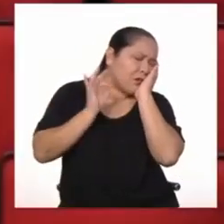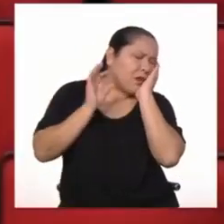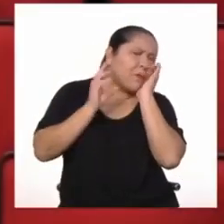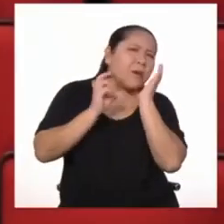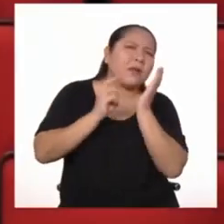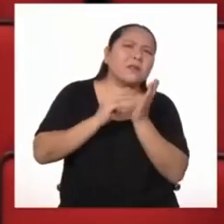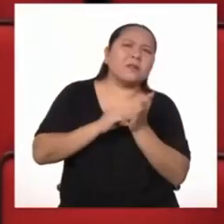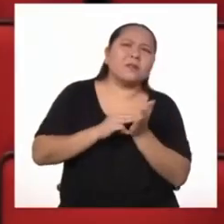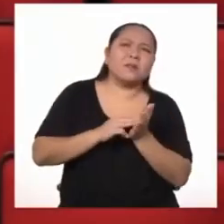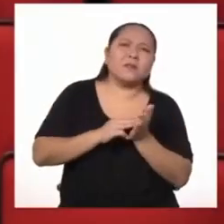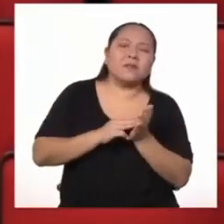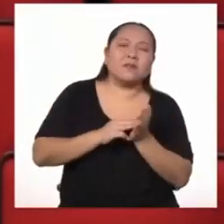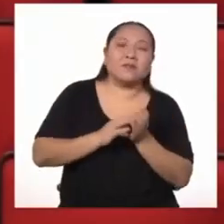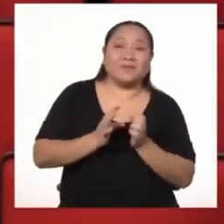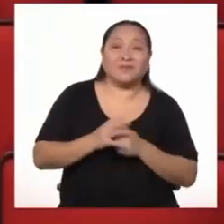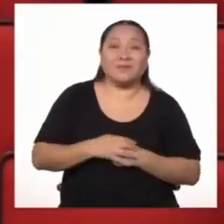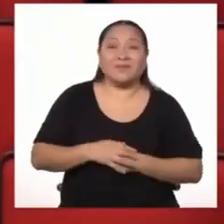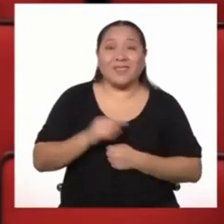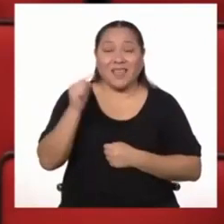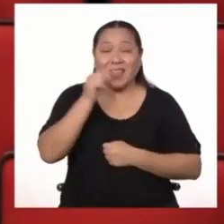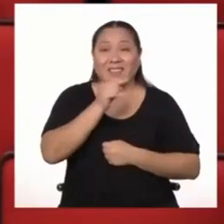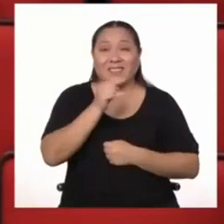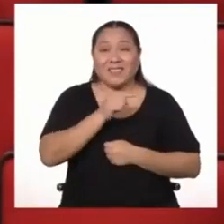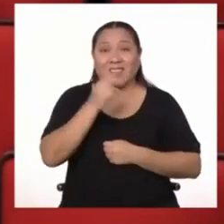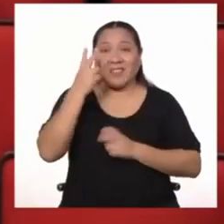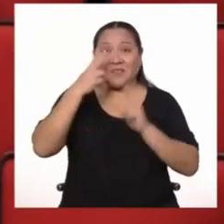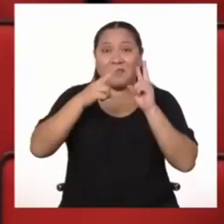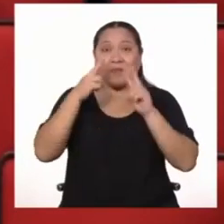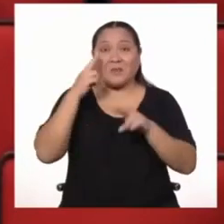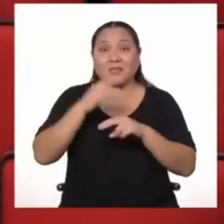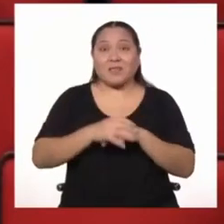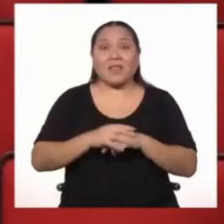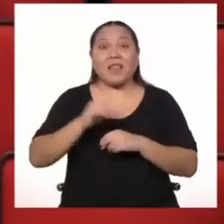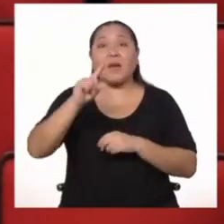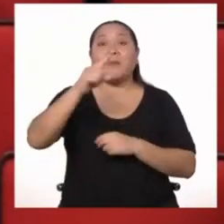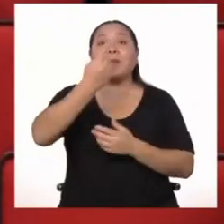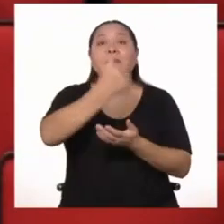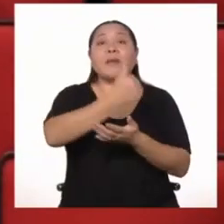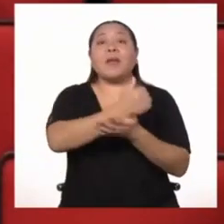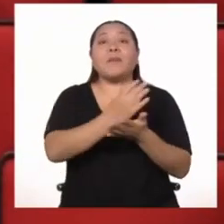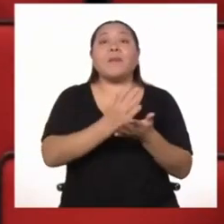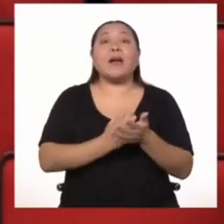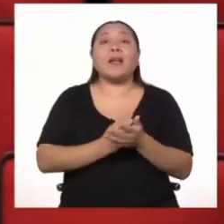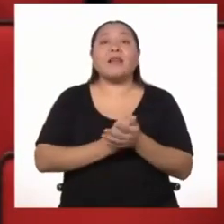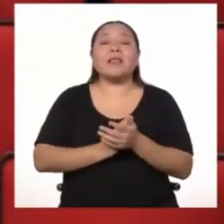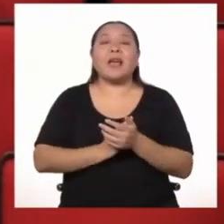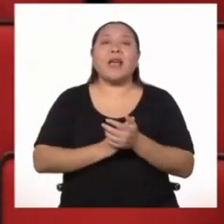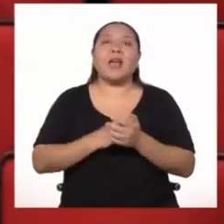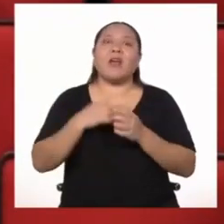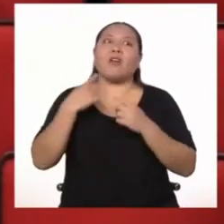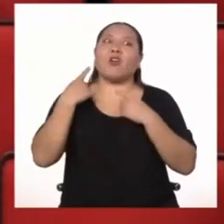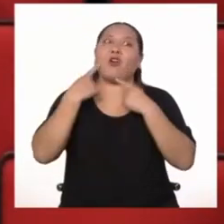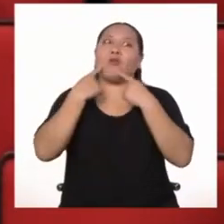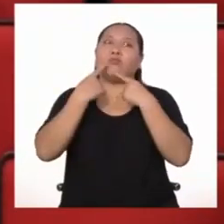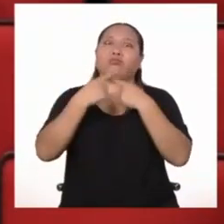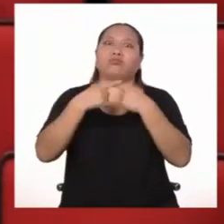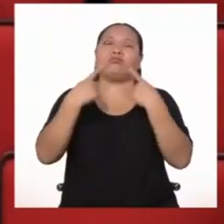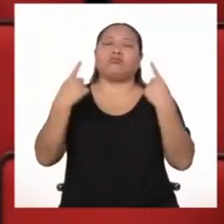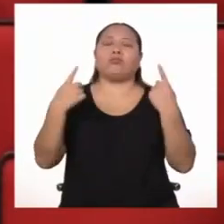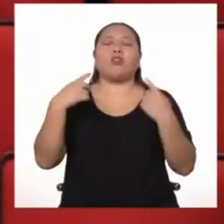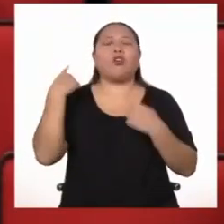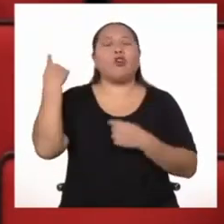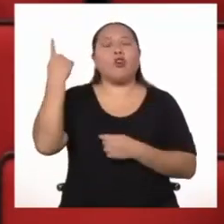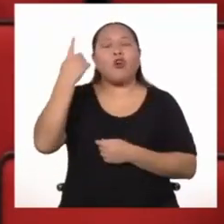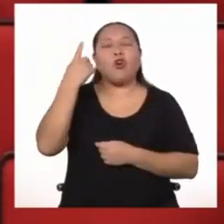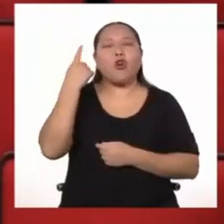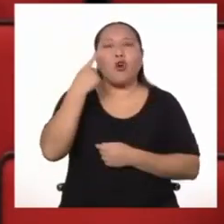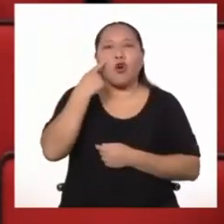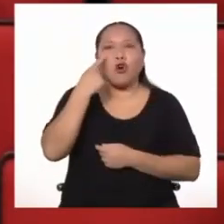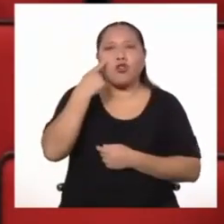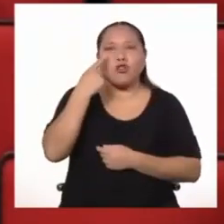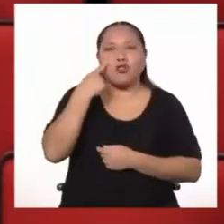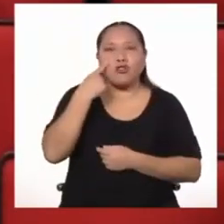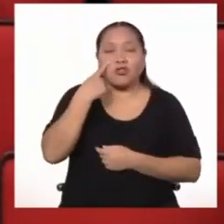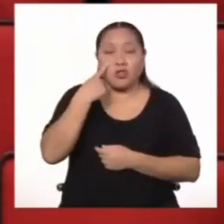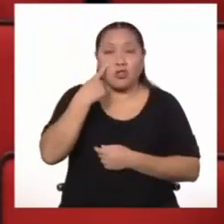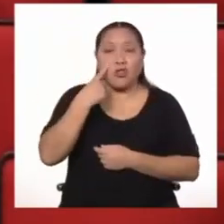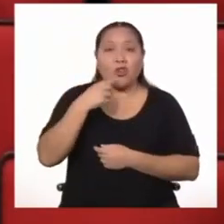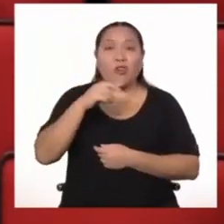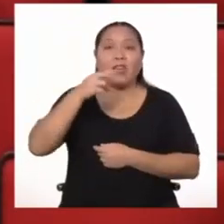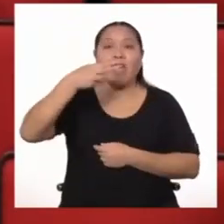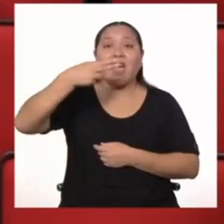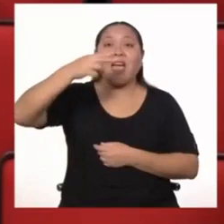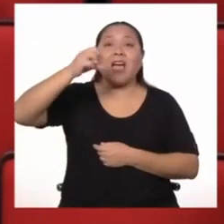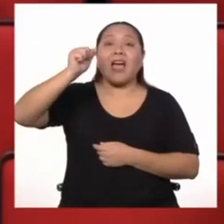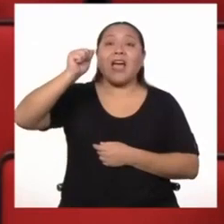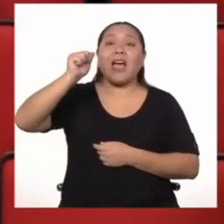Lo que acabamos de escuchar es la primera parte del famoso monólogo de Hamlet, uno de los grandes